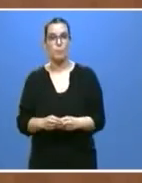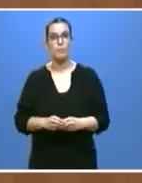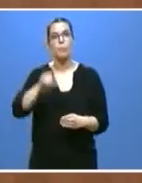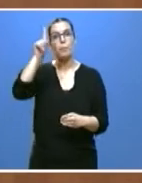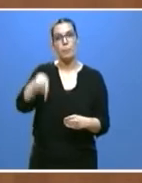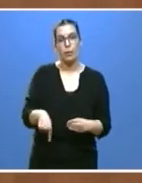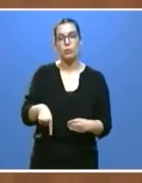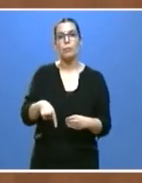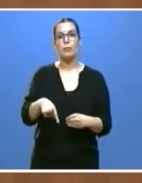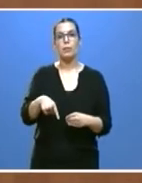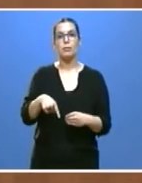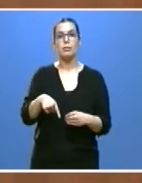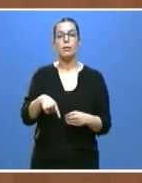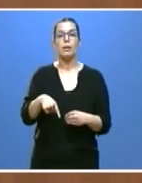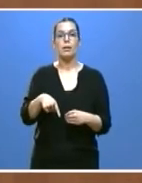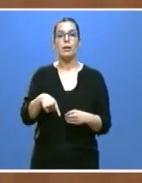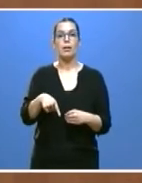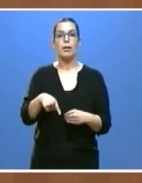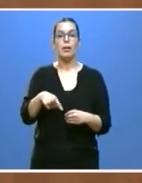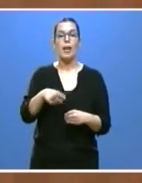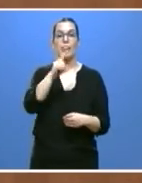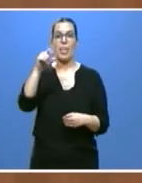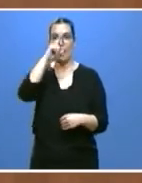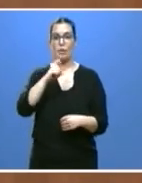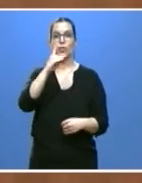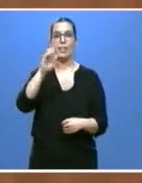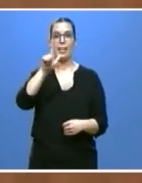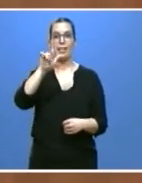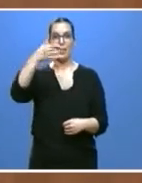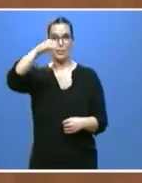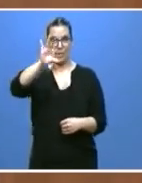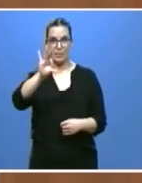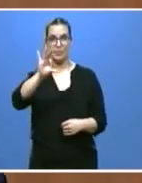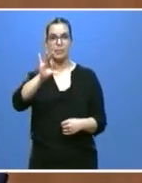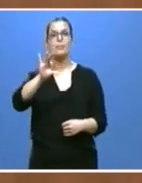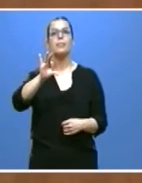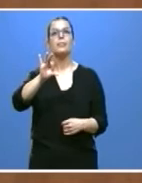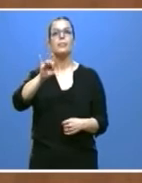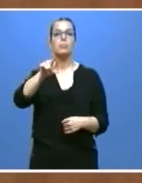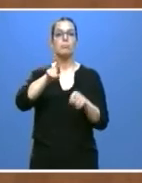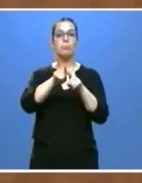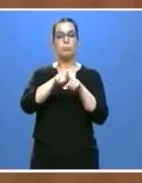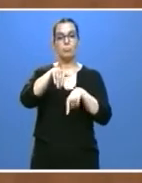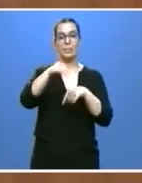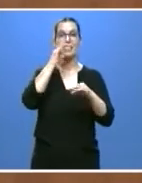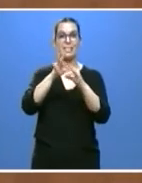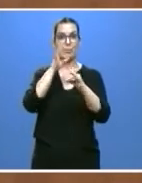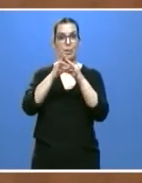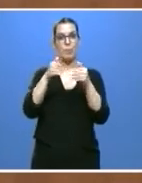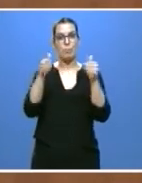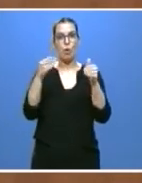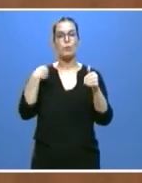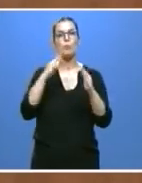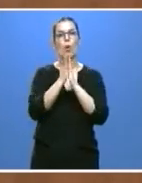centenario del IBEX, incluida la gran exposición que tuvo que demorarse y que se abrirá en septiembre en la Biblioteca